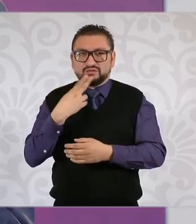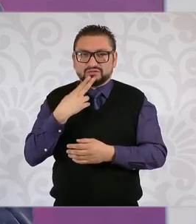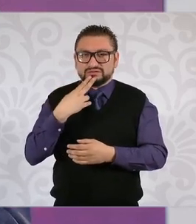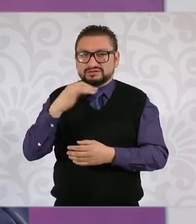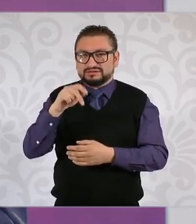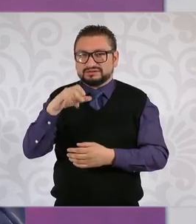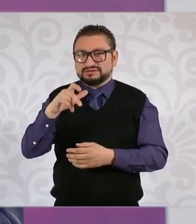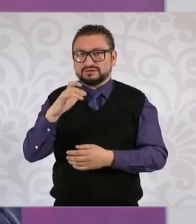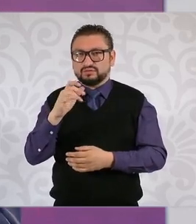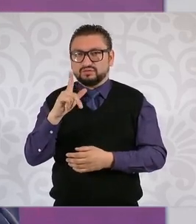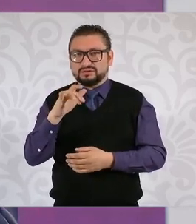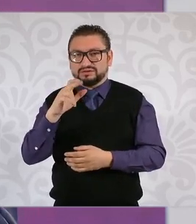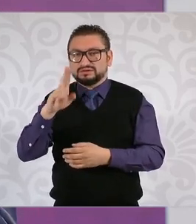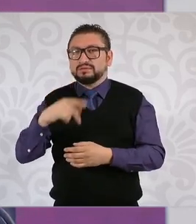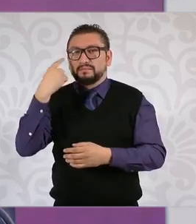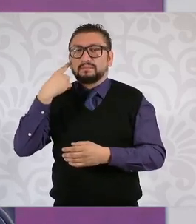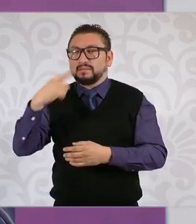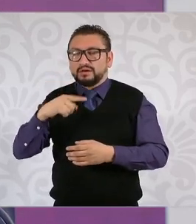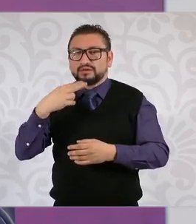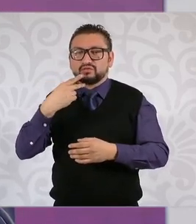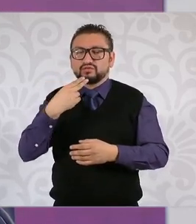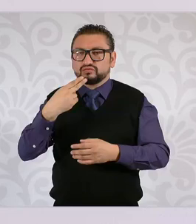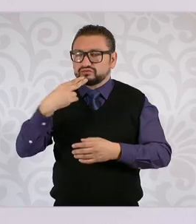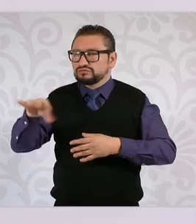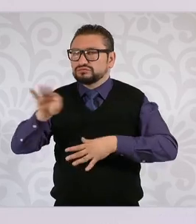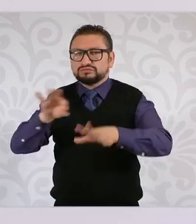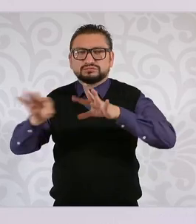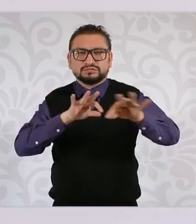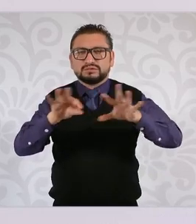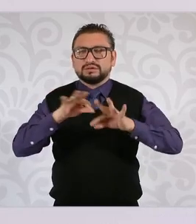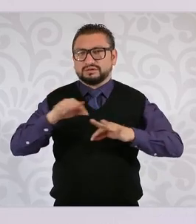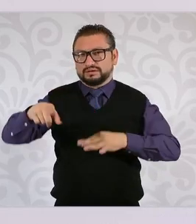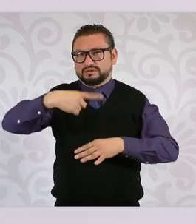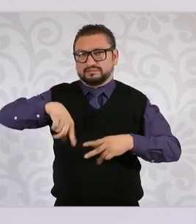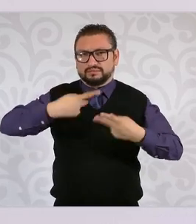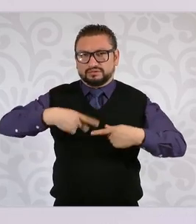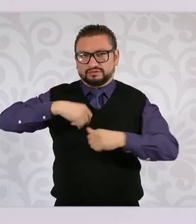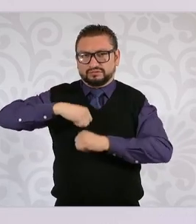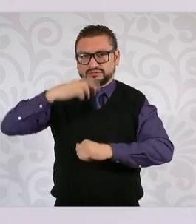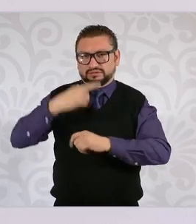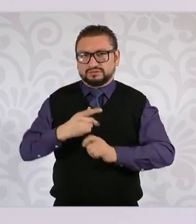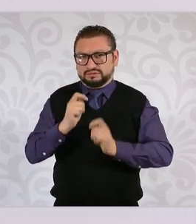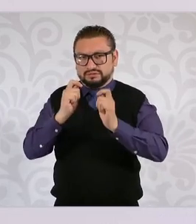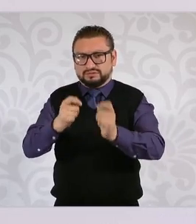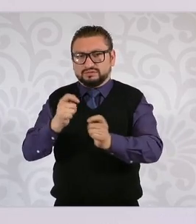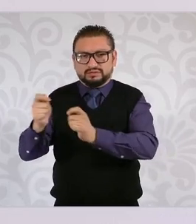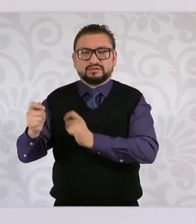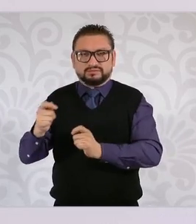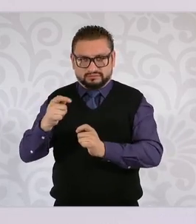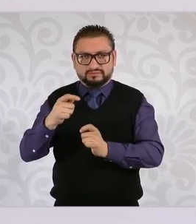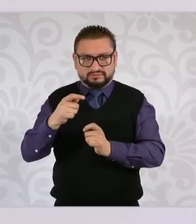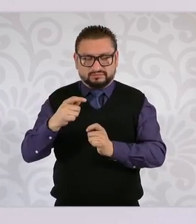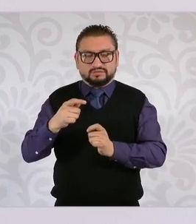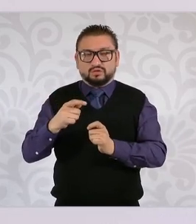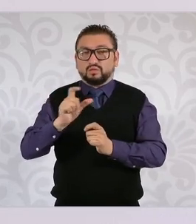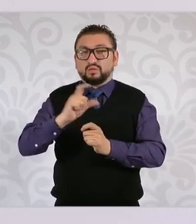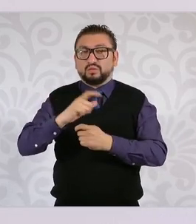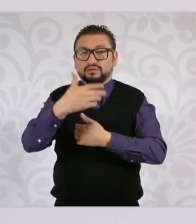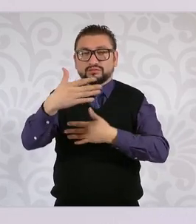procedimiento aleatorio e imparcial de selección de los ciudadanos que desempeñarán los cargos de funcionarios de casilla.